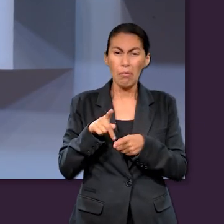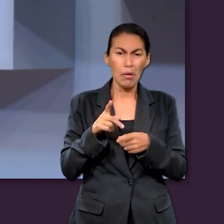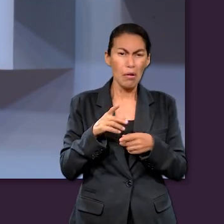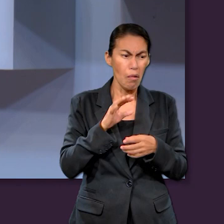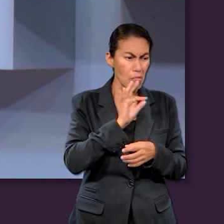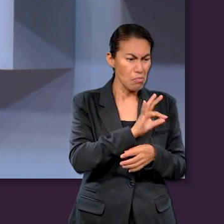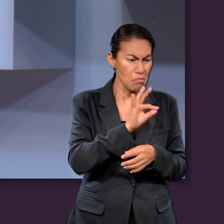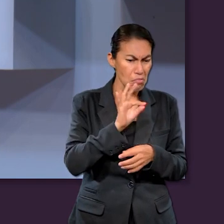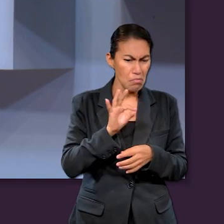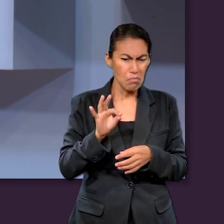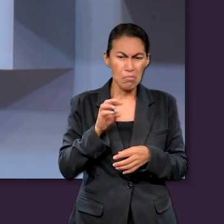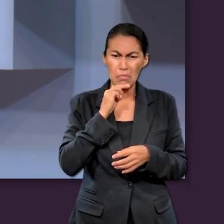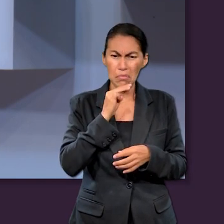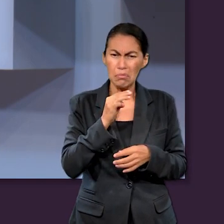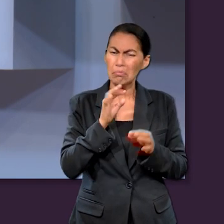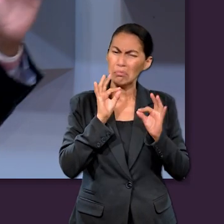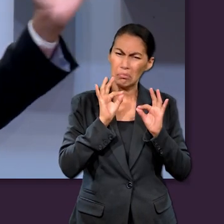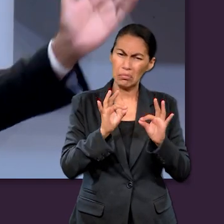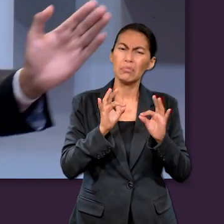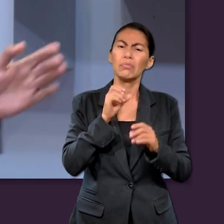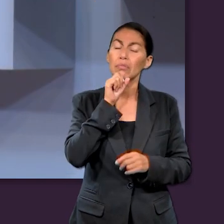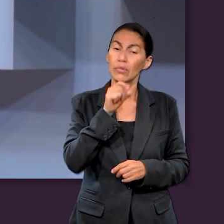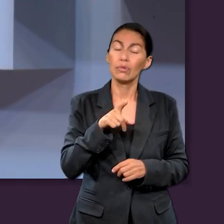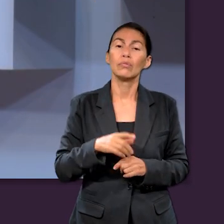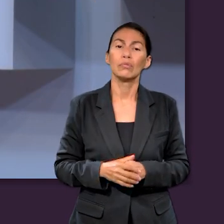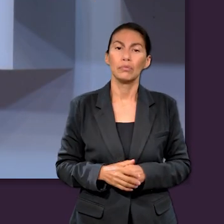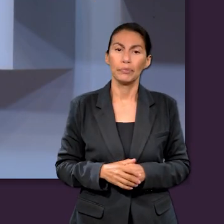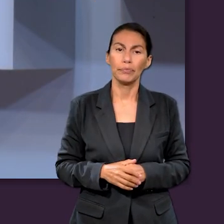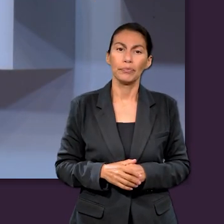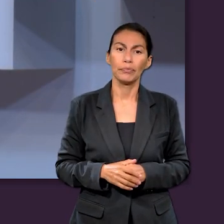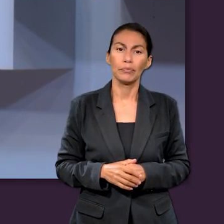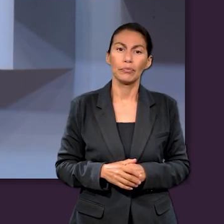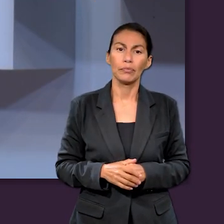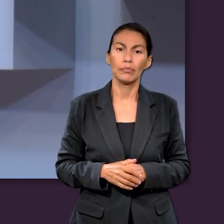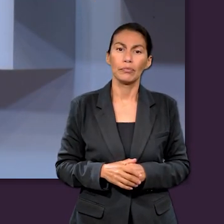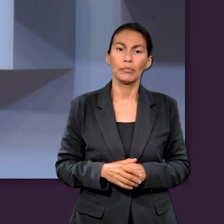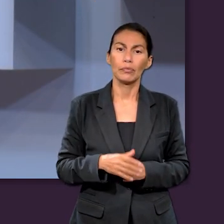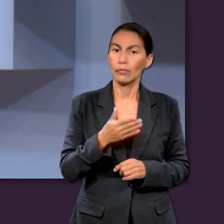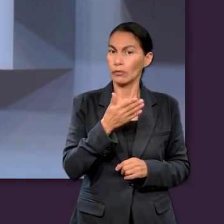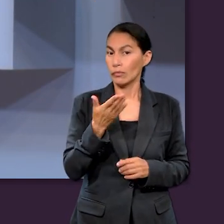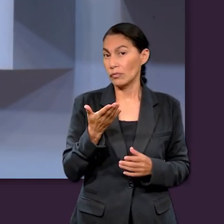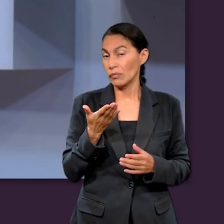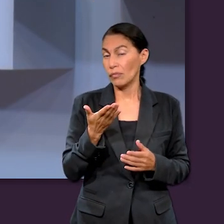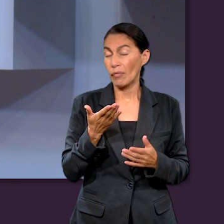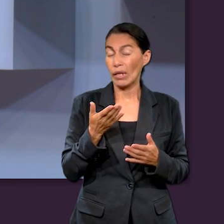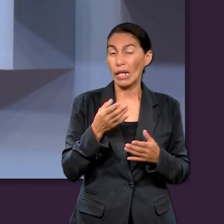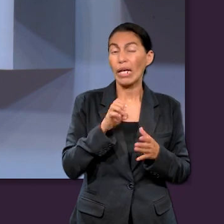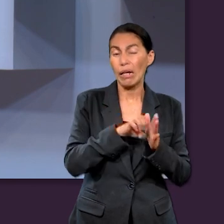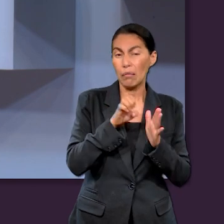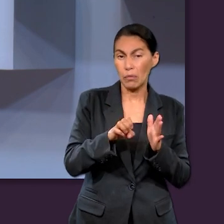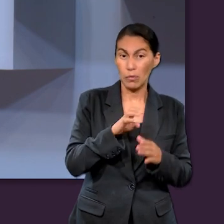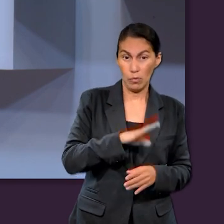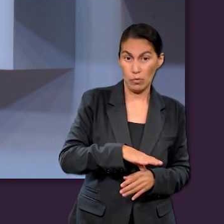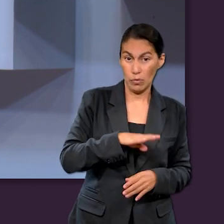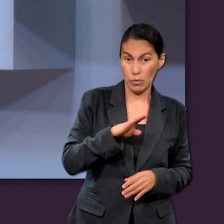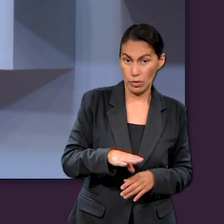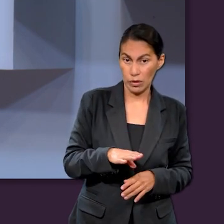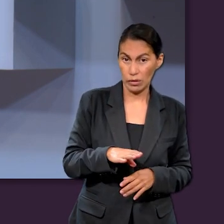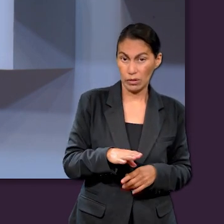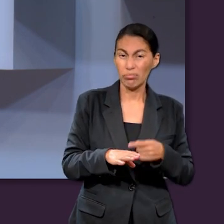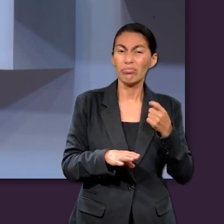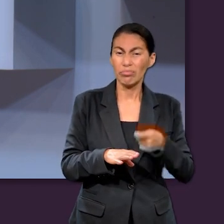es verdad que mantuvo el mismo mensaje a través de todo el tiempo. En particular, con lo que tiene que ver con la muerte.